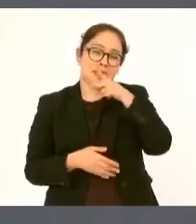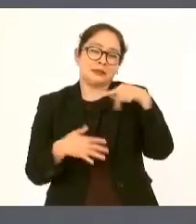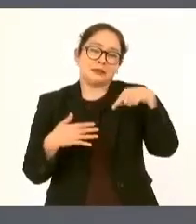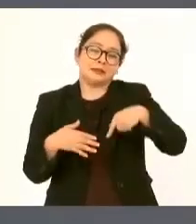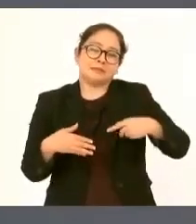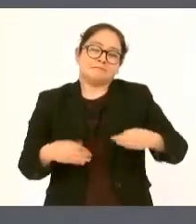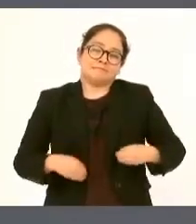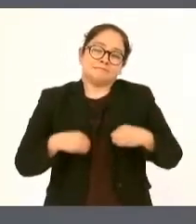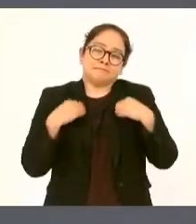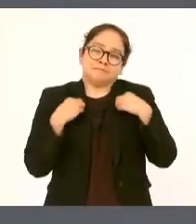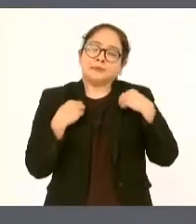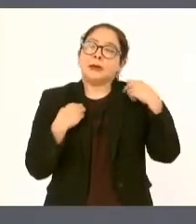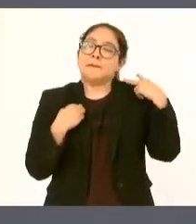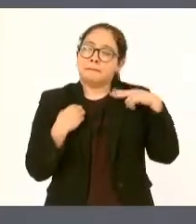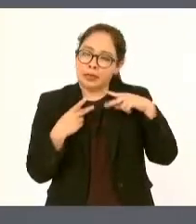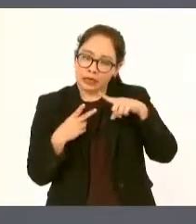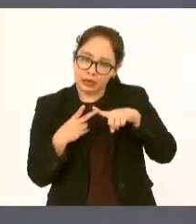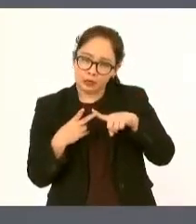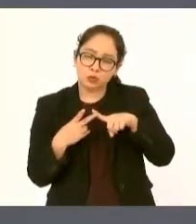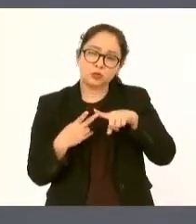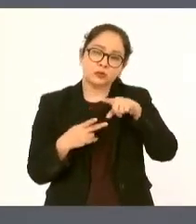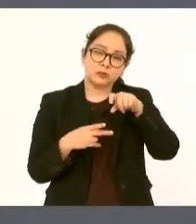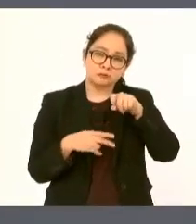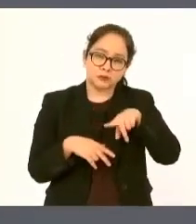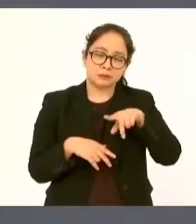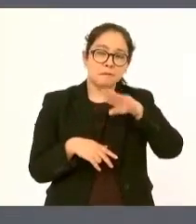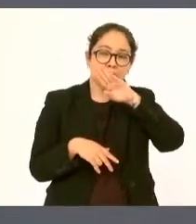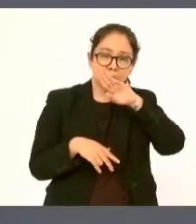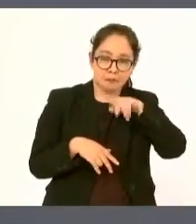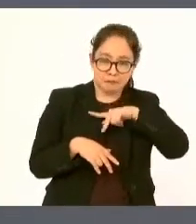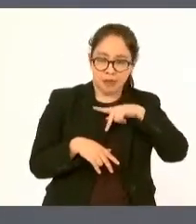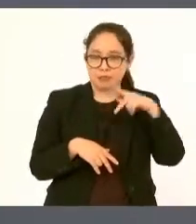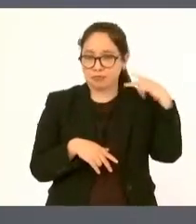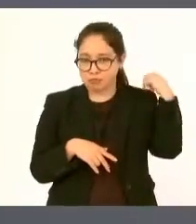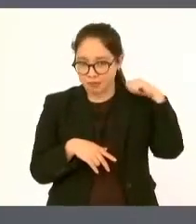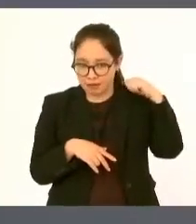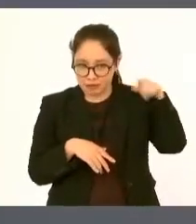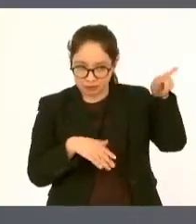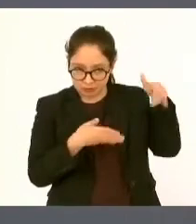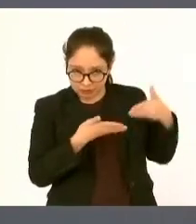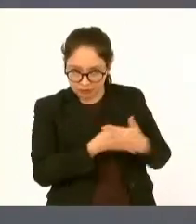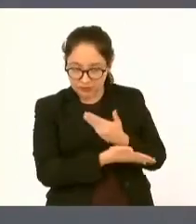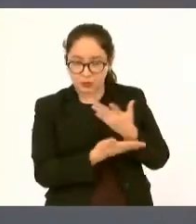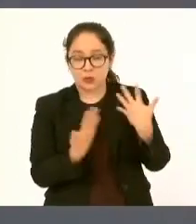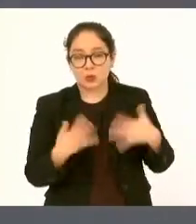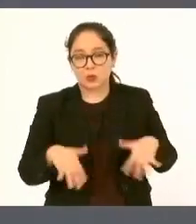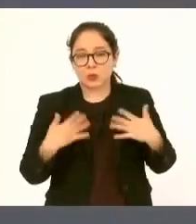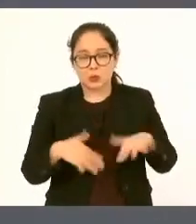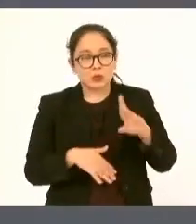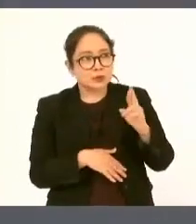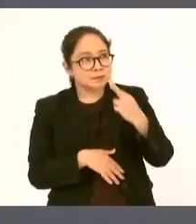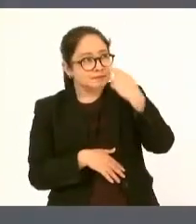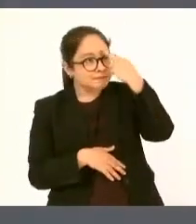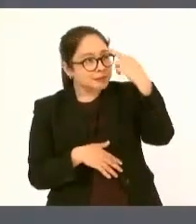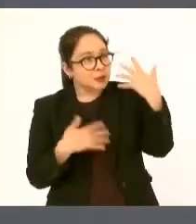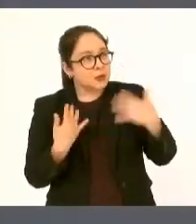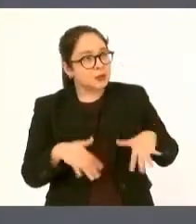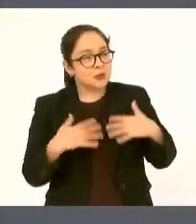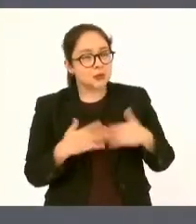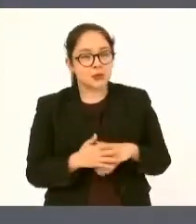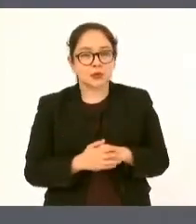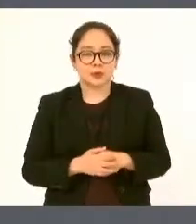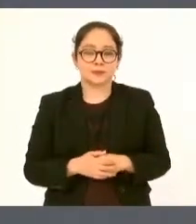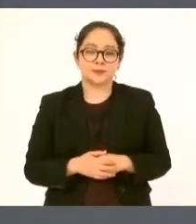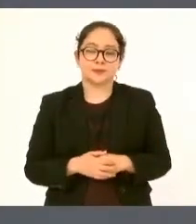y de madre tabasqueña la Constitución a veces lo recuerdo de